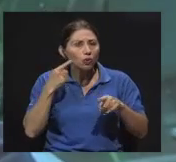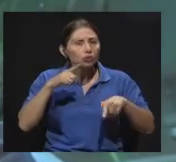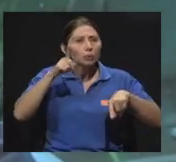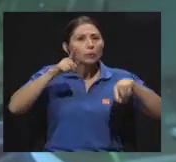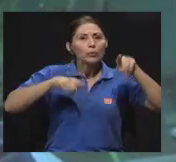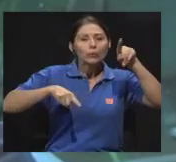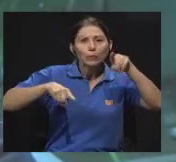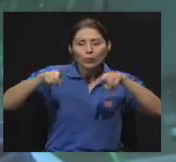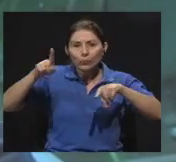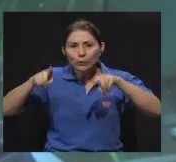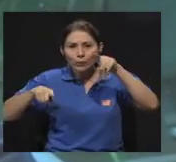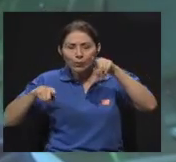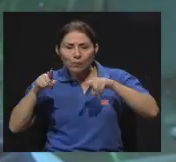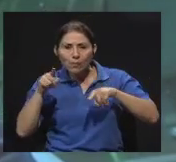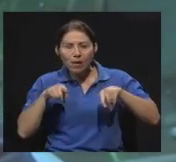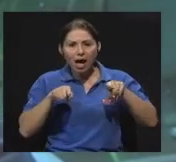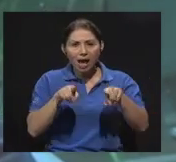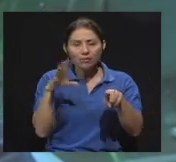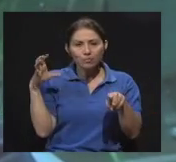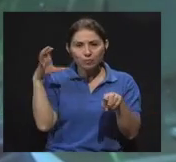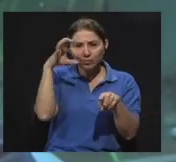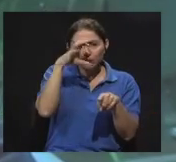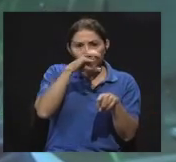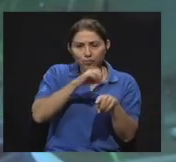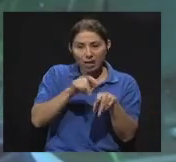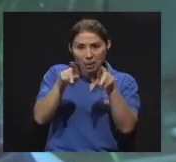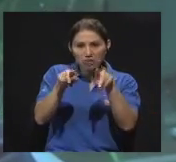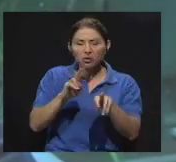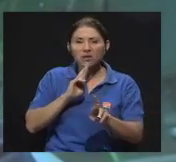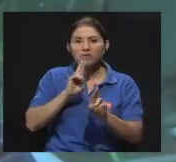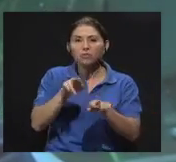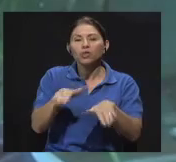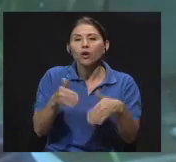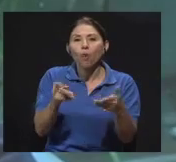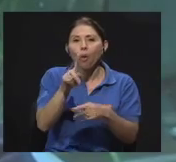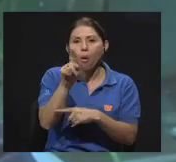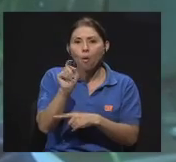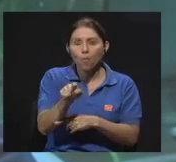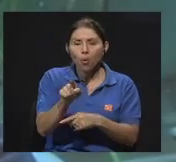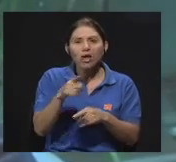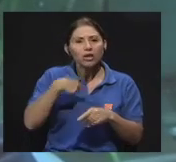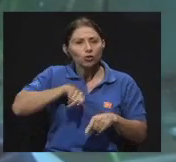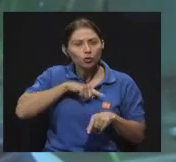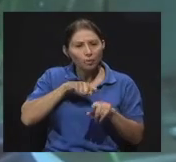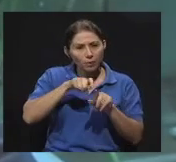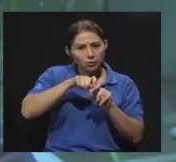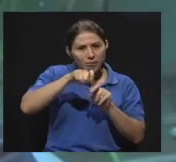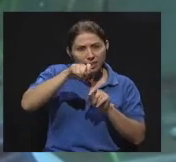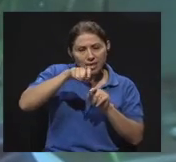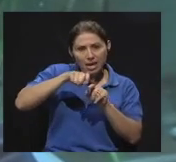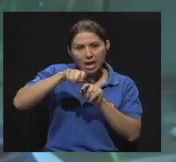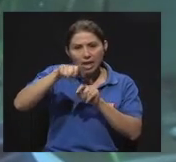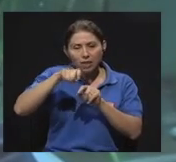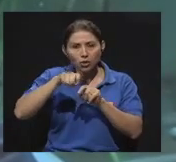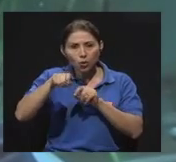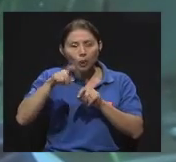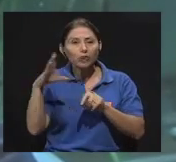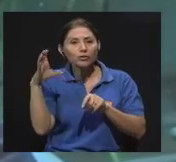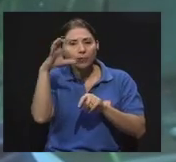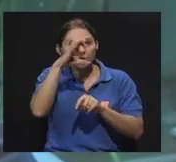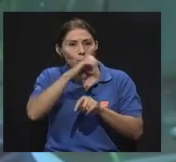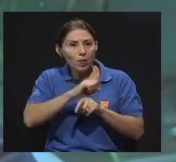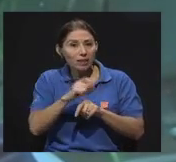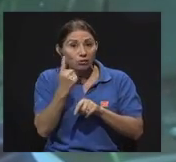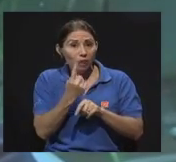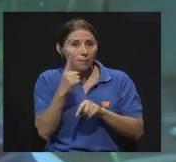y vamos valorando cómo responde la persona a ese tipo de sonidos. Y vamos midiendo si la pérdida es